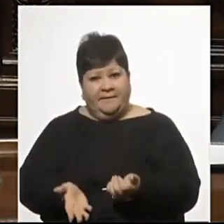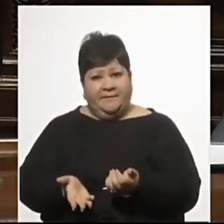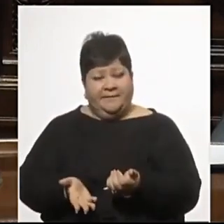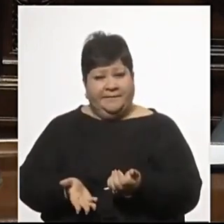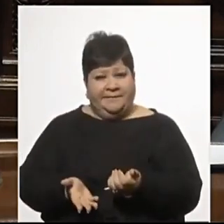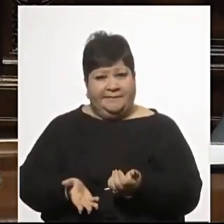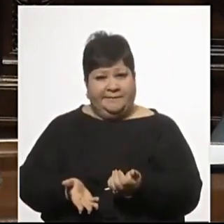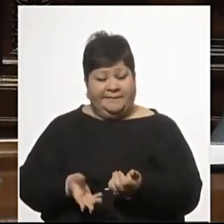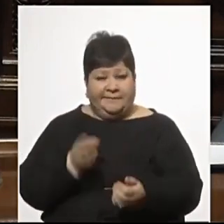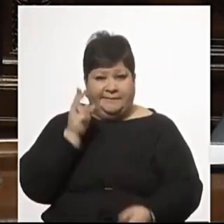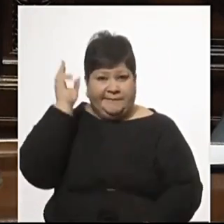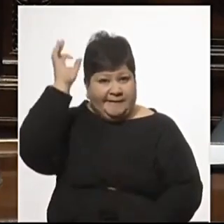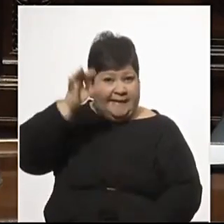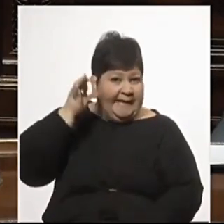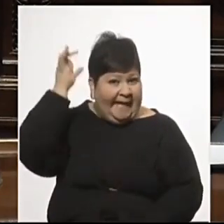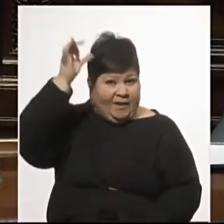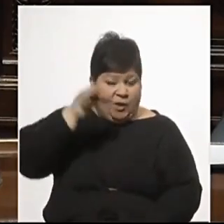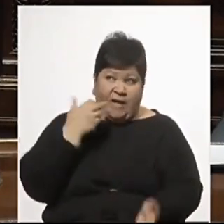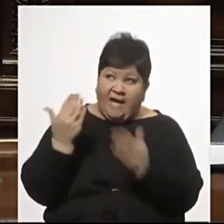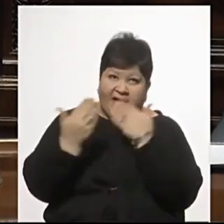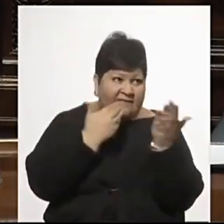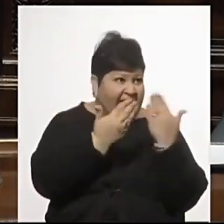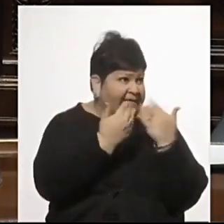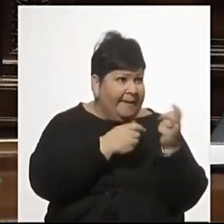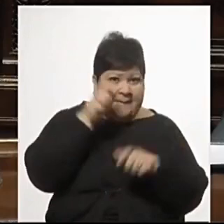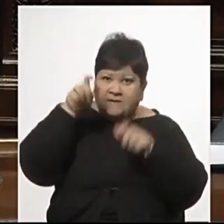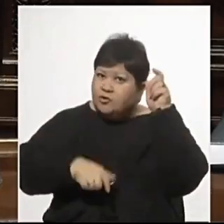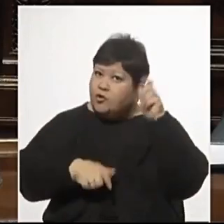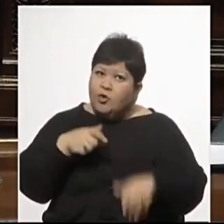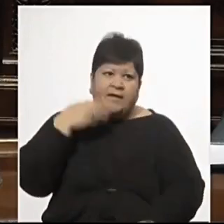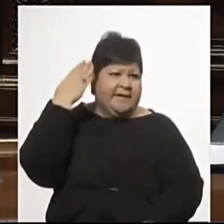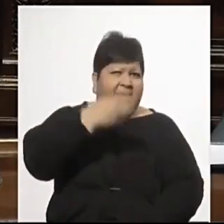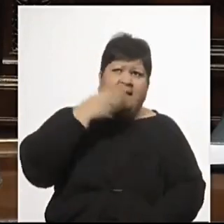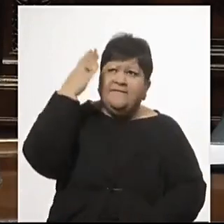Ser senador significa hablar con gente y andar por todos lados.